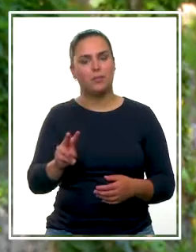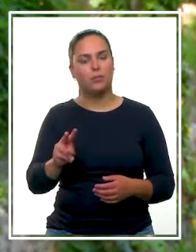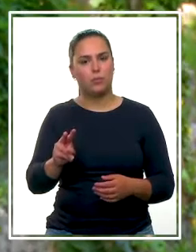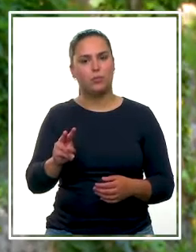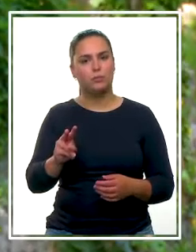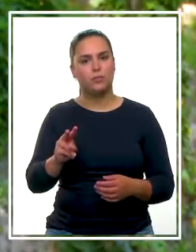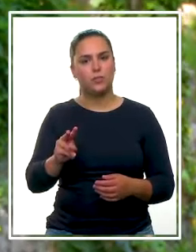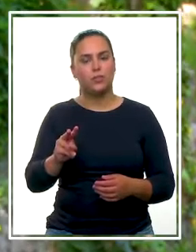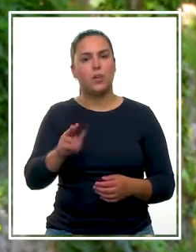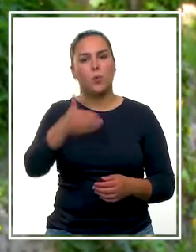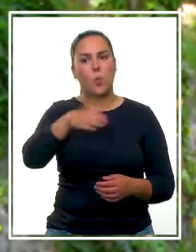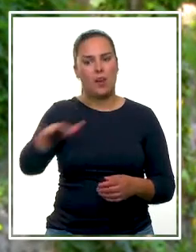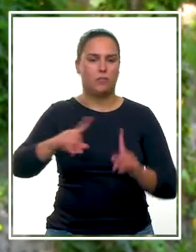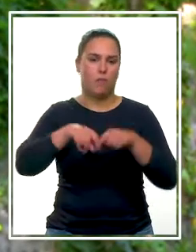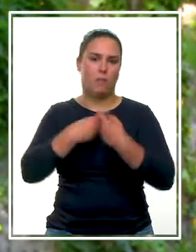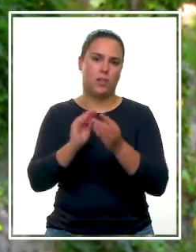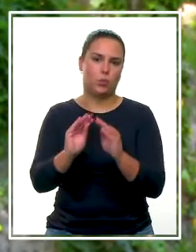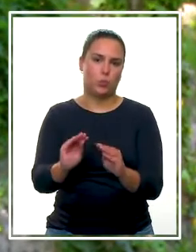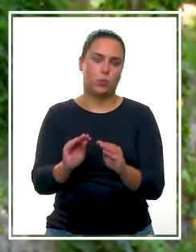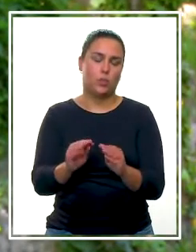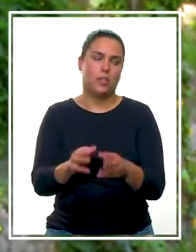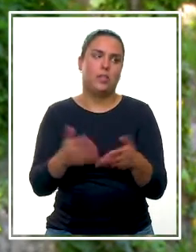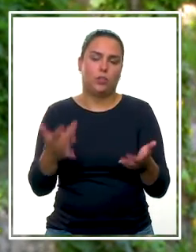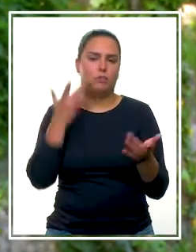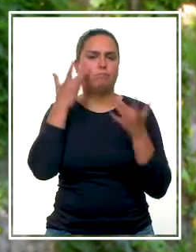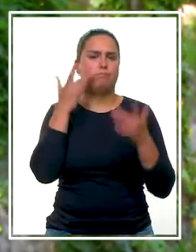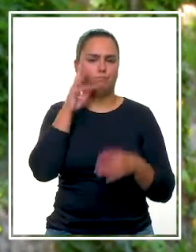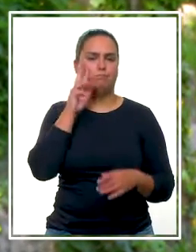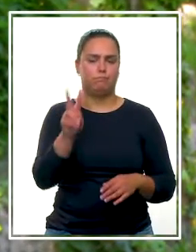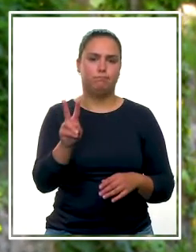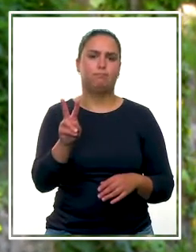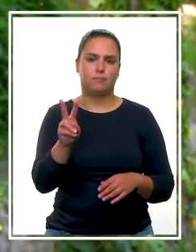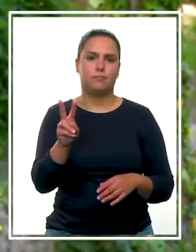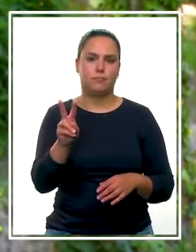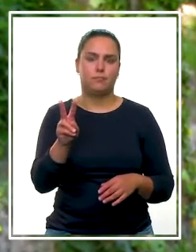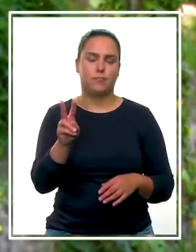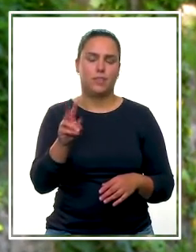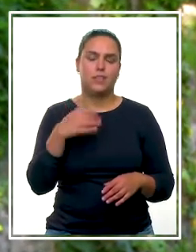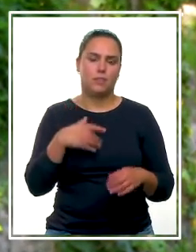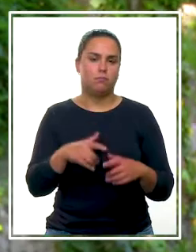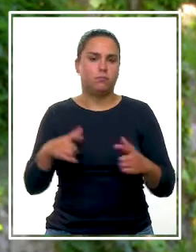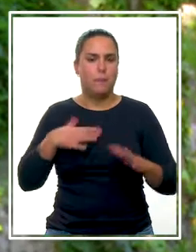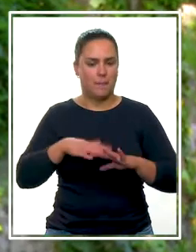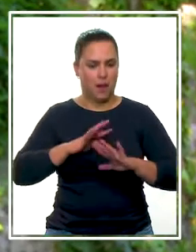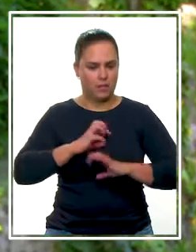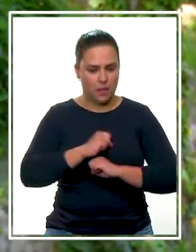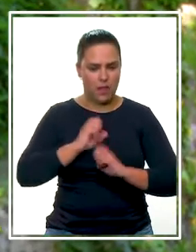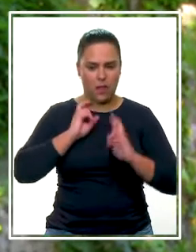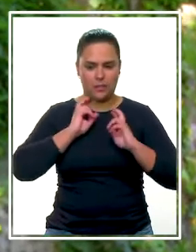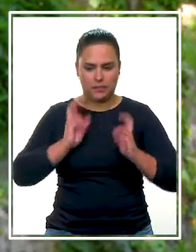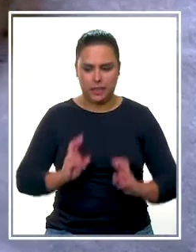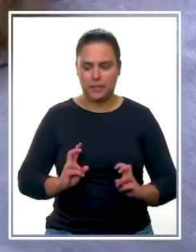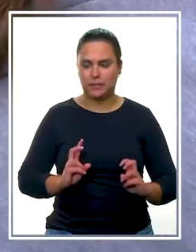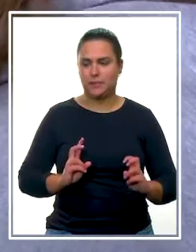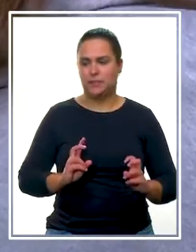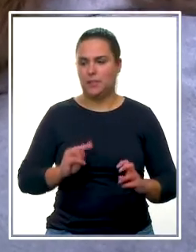las pérdidas de seres queridos, sí que hemos notado un importante aumento en la ansiedad, en el estrés,